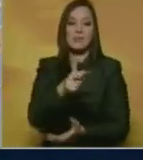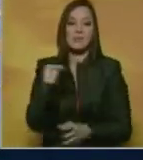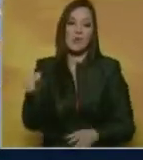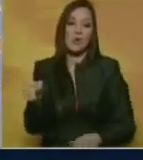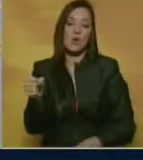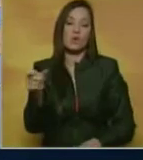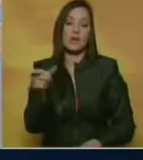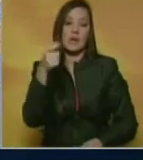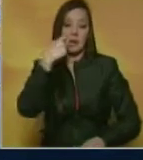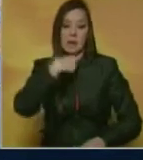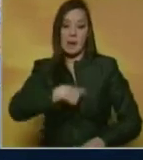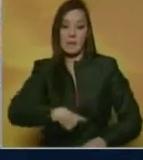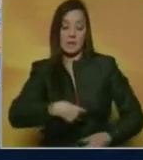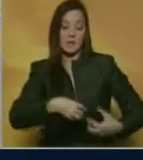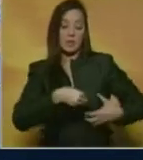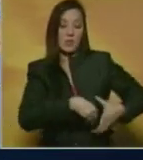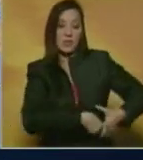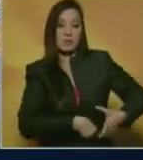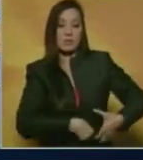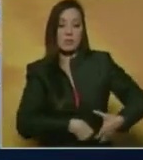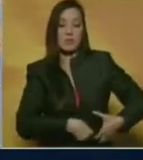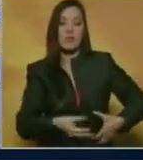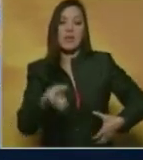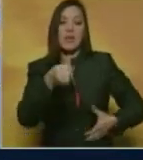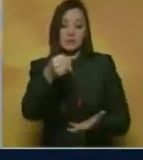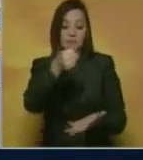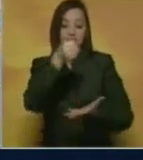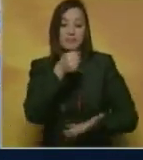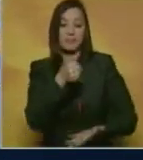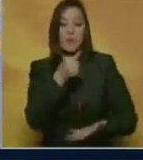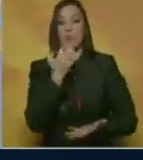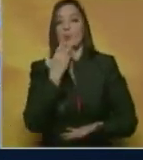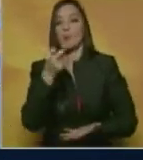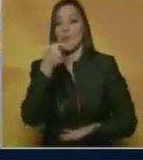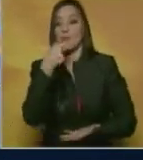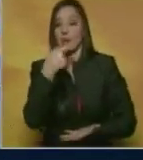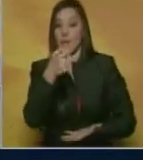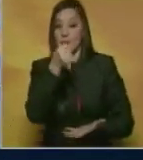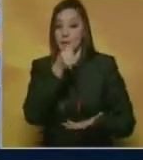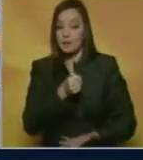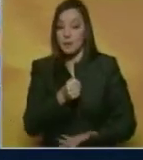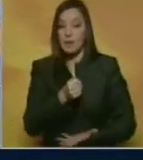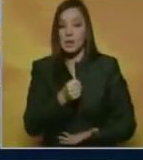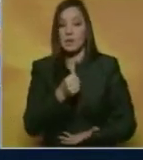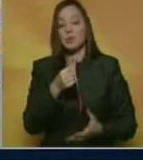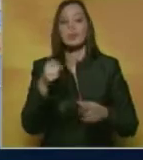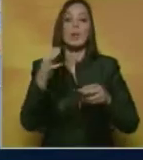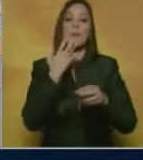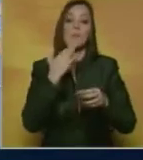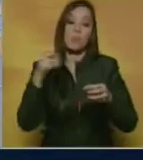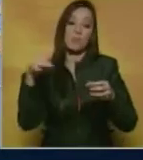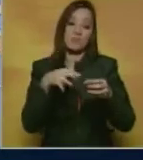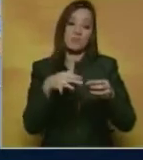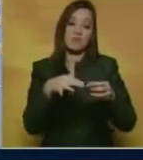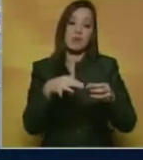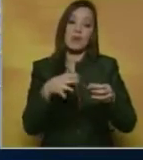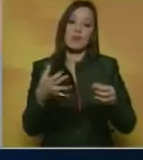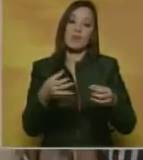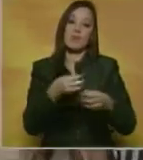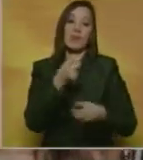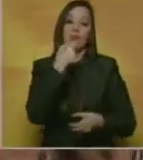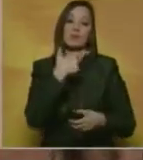y una persona trasplantada es inmunosuprimida. Quiere decir que cualquier situación puede obtener un virus o se puede contagiar de un virus.